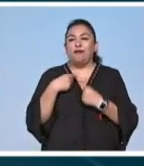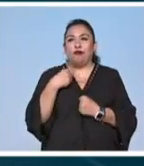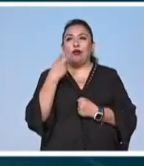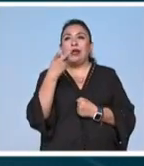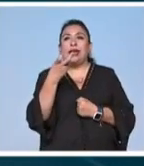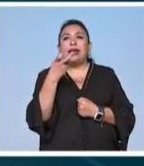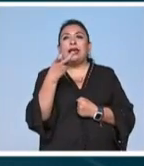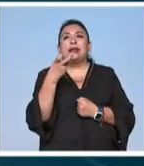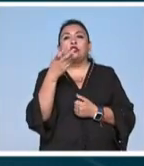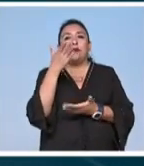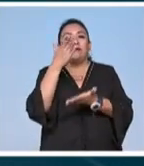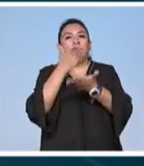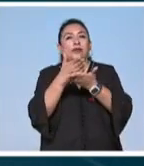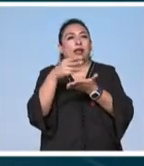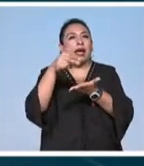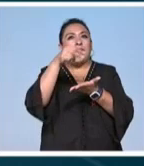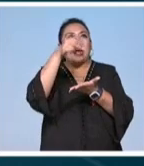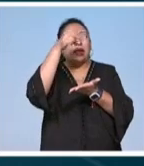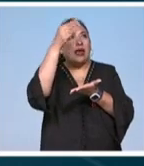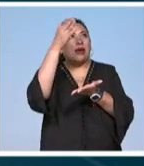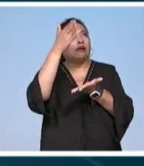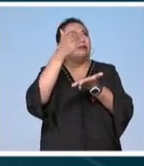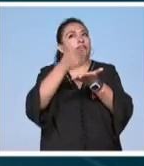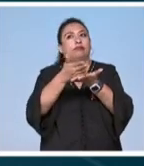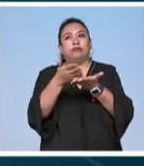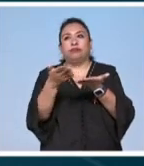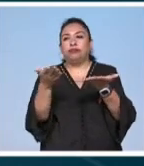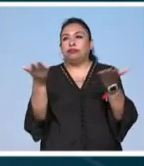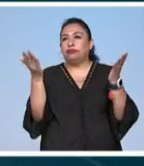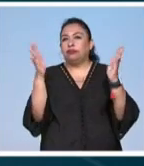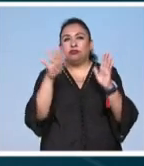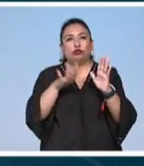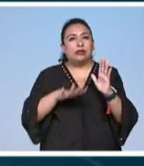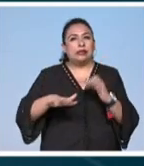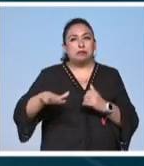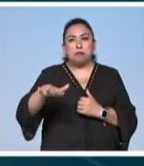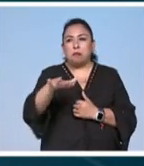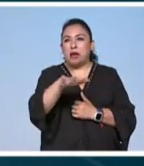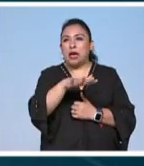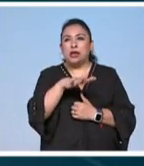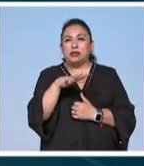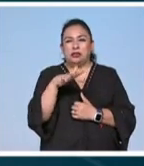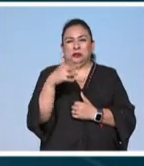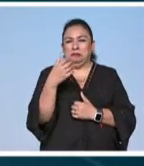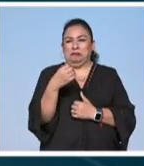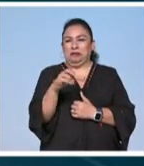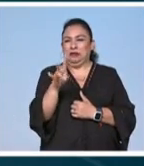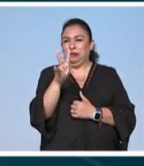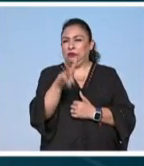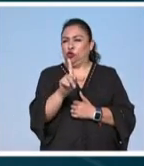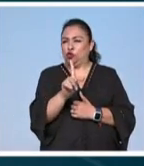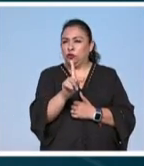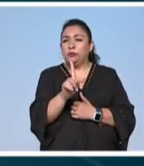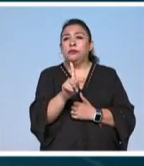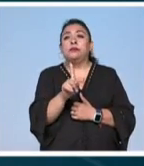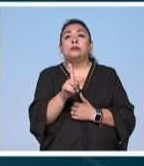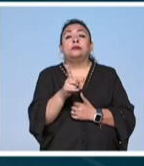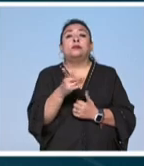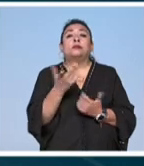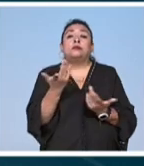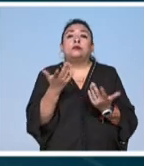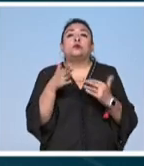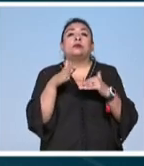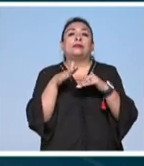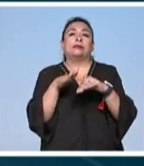suspendidos en el aire suspendidos en pues en un espacio irreal de alguna manera no que